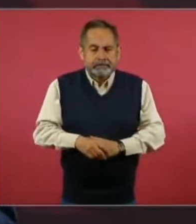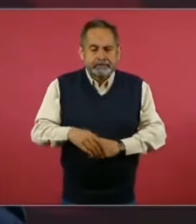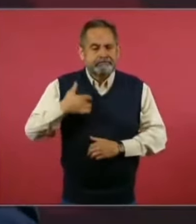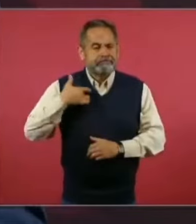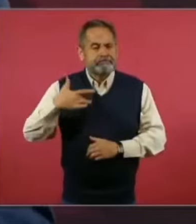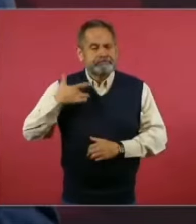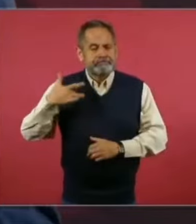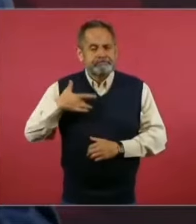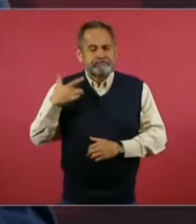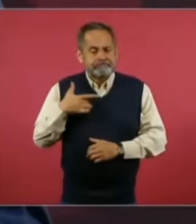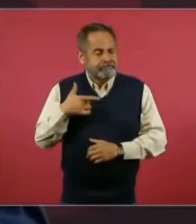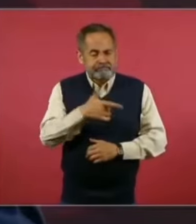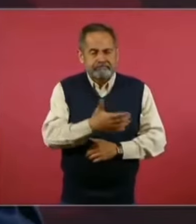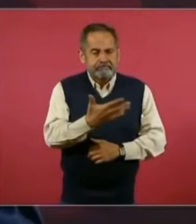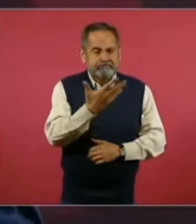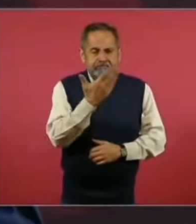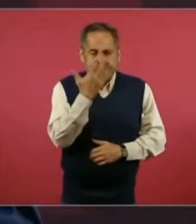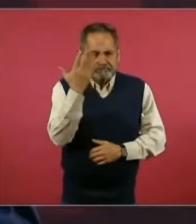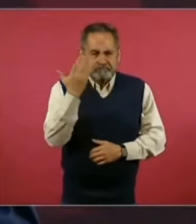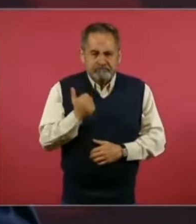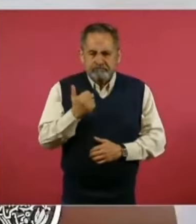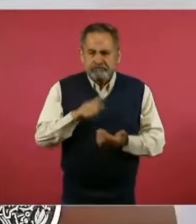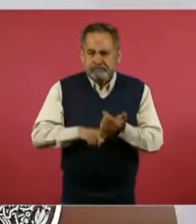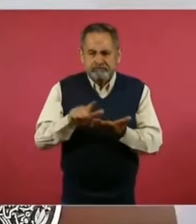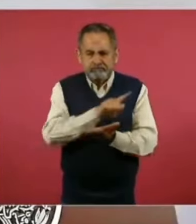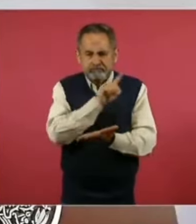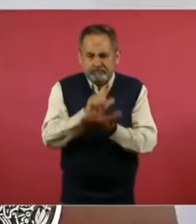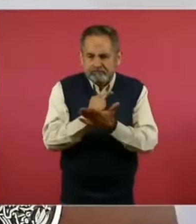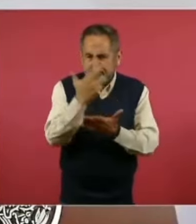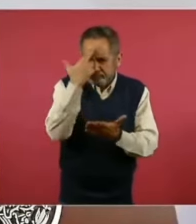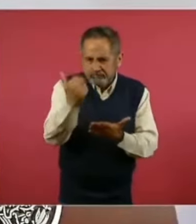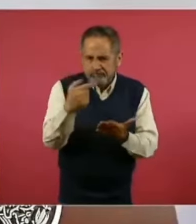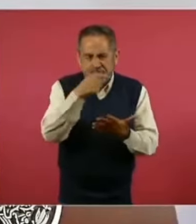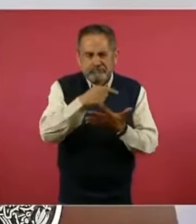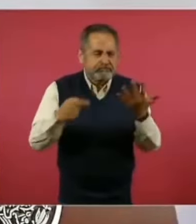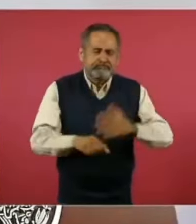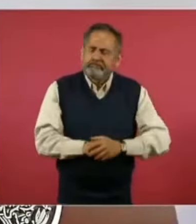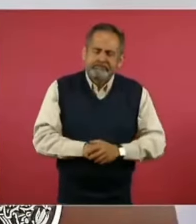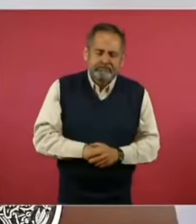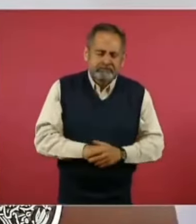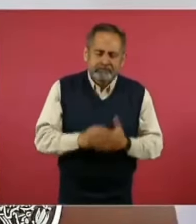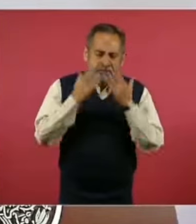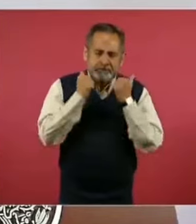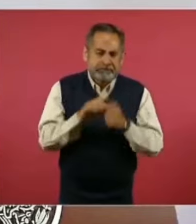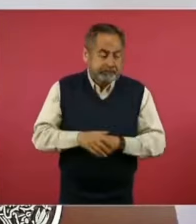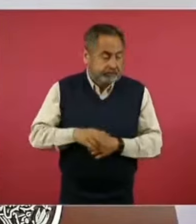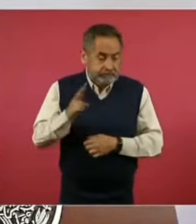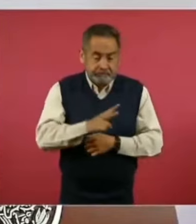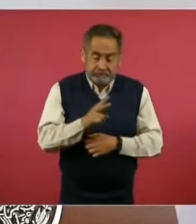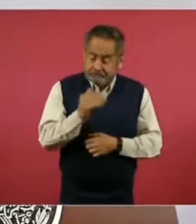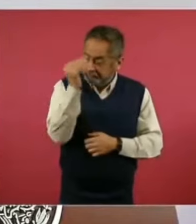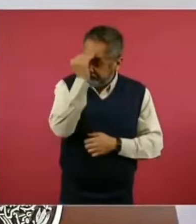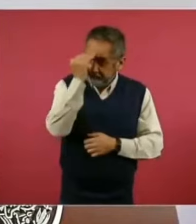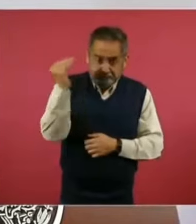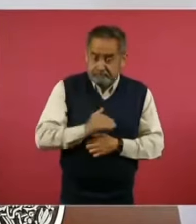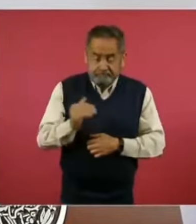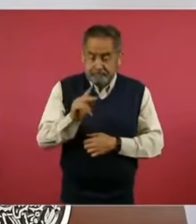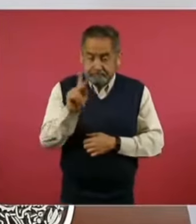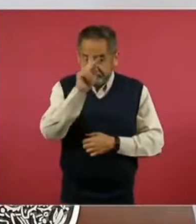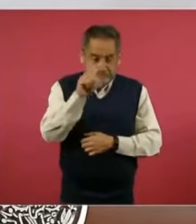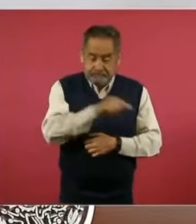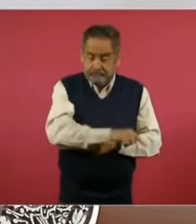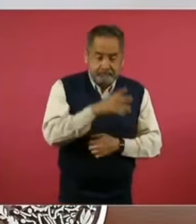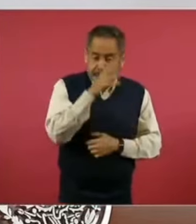fundamento legal, sería una aberración y